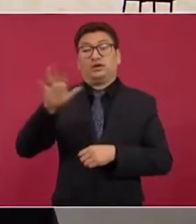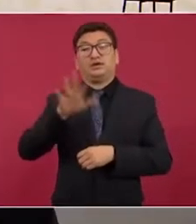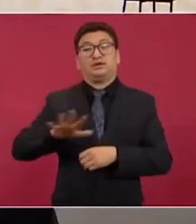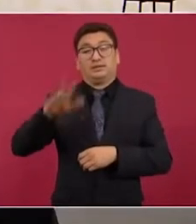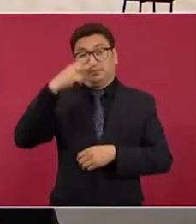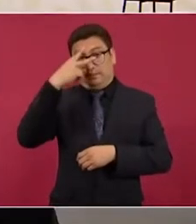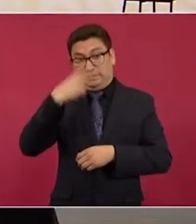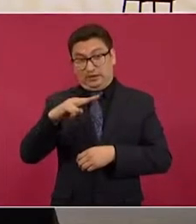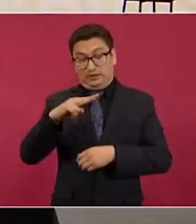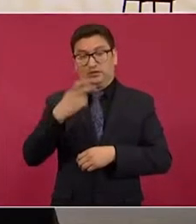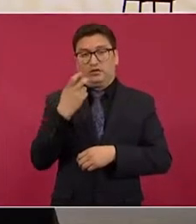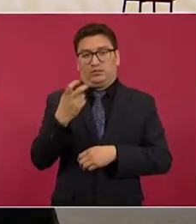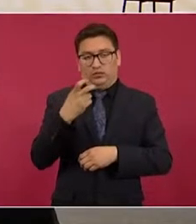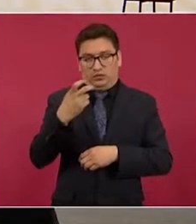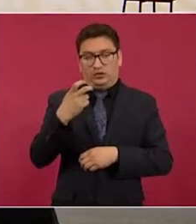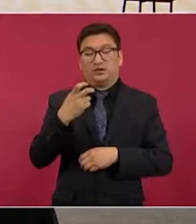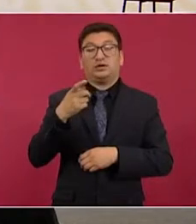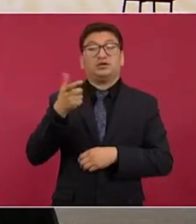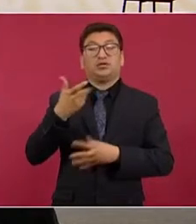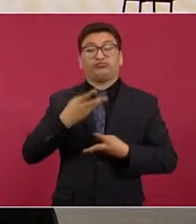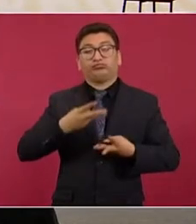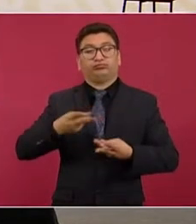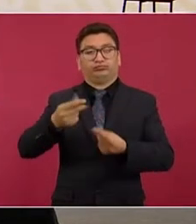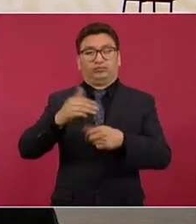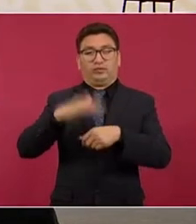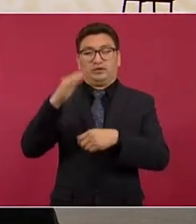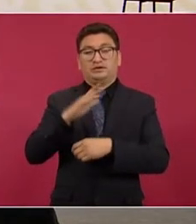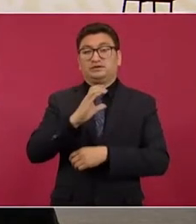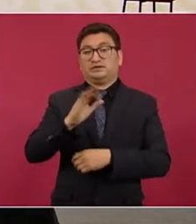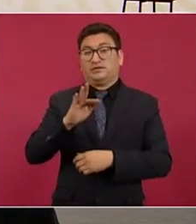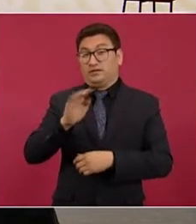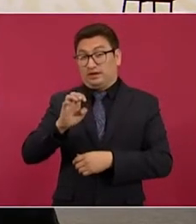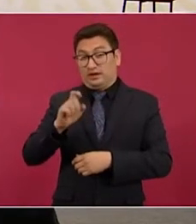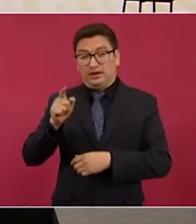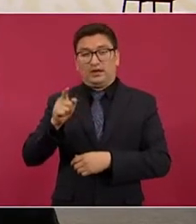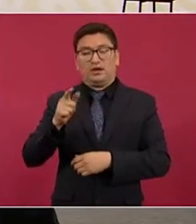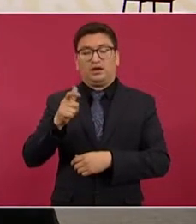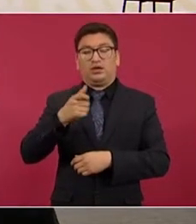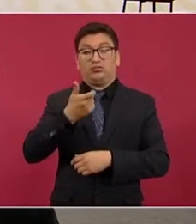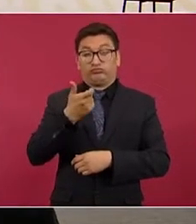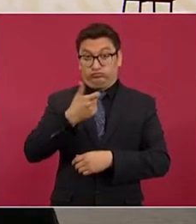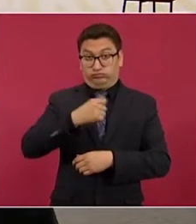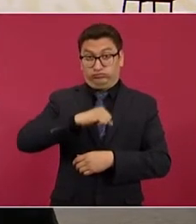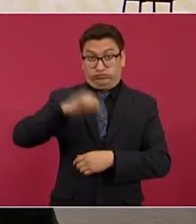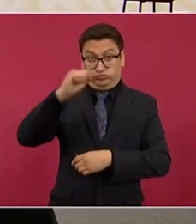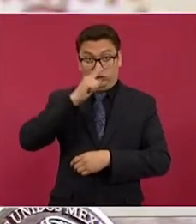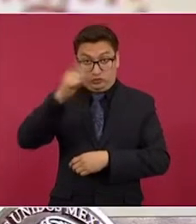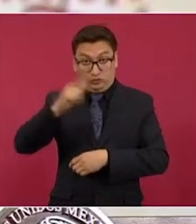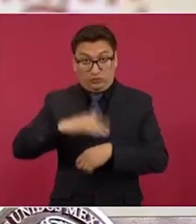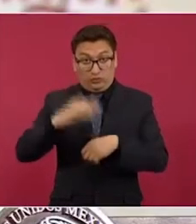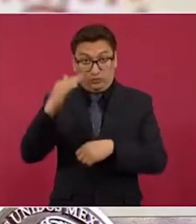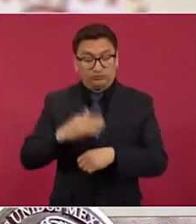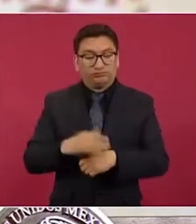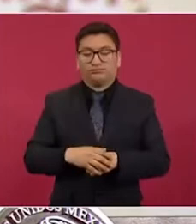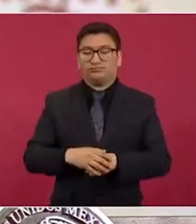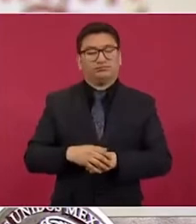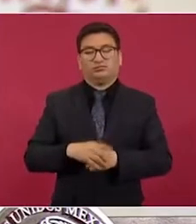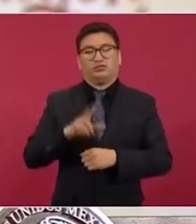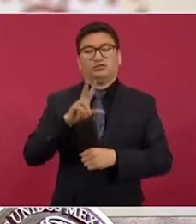A pesar de que tuvo un gasto mayor, la CFE no subió las tarifas debido al